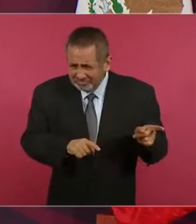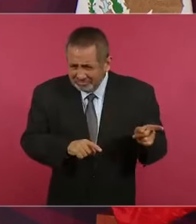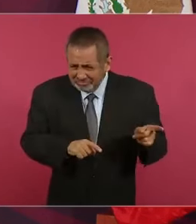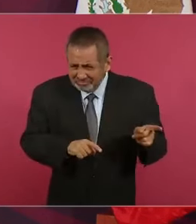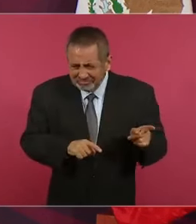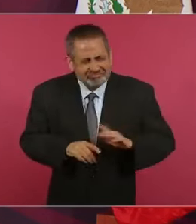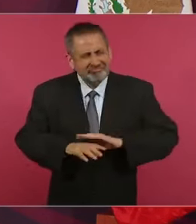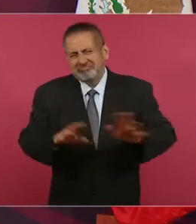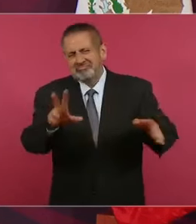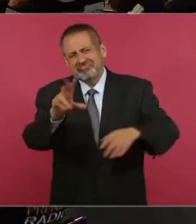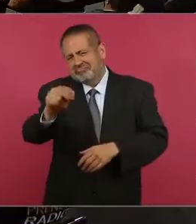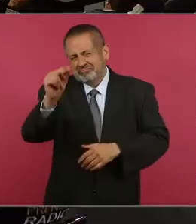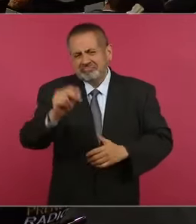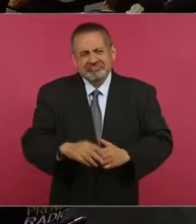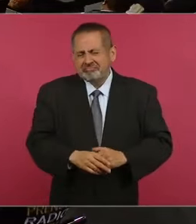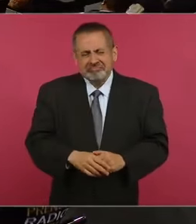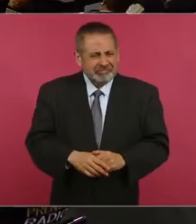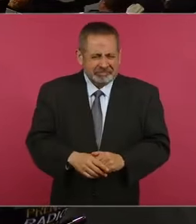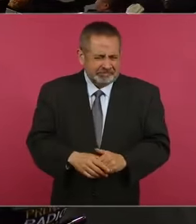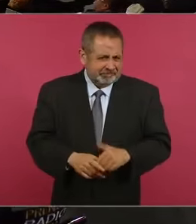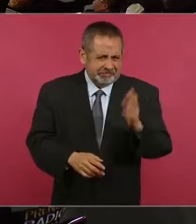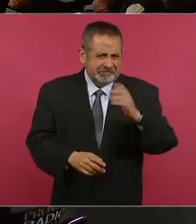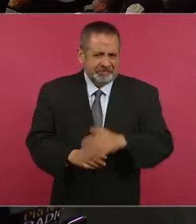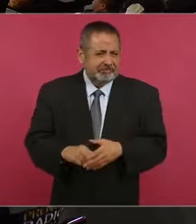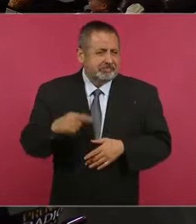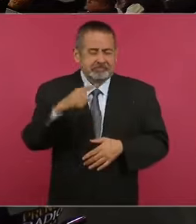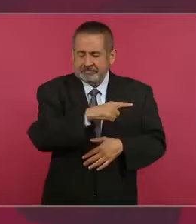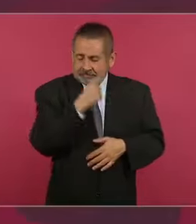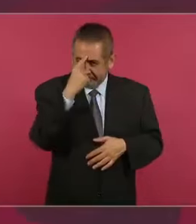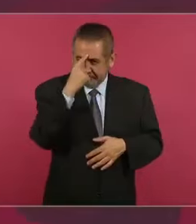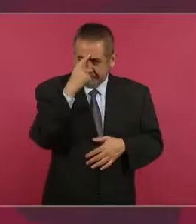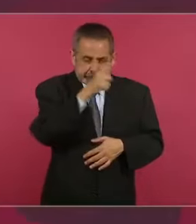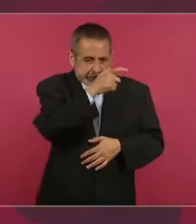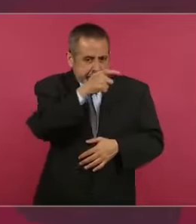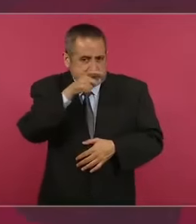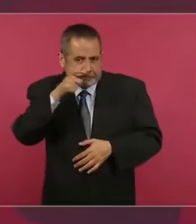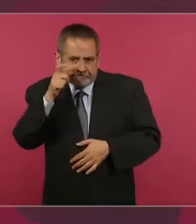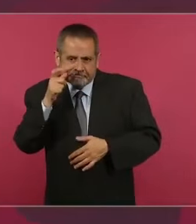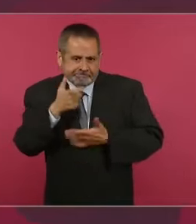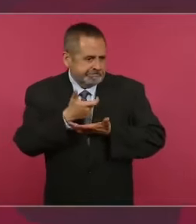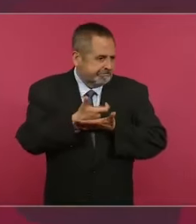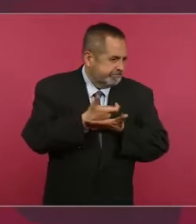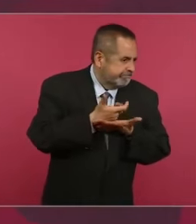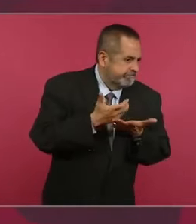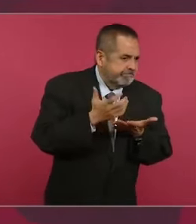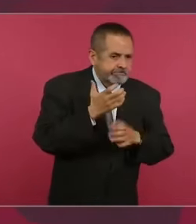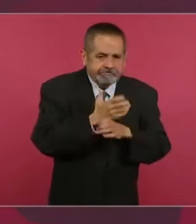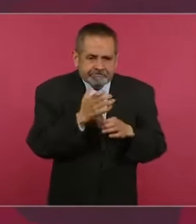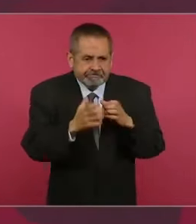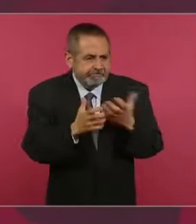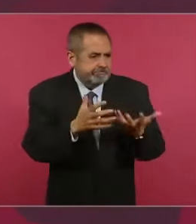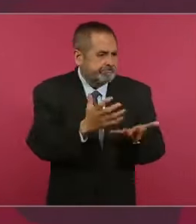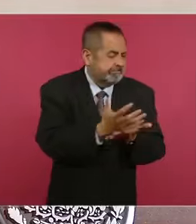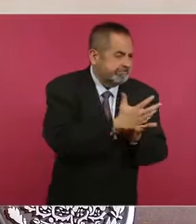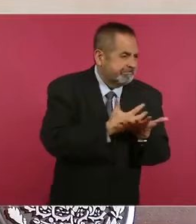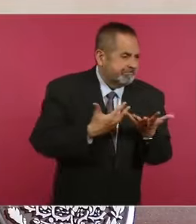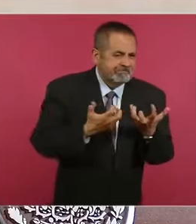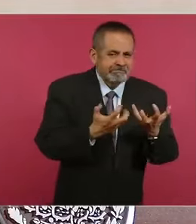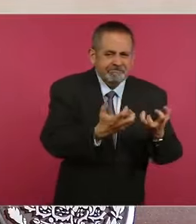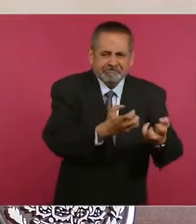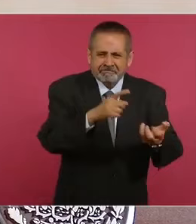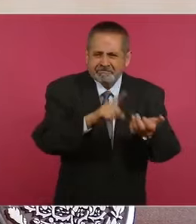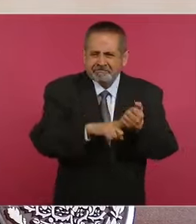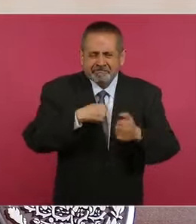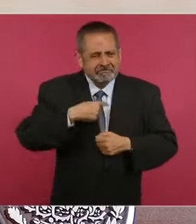No, ese lo que le importa es lo material, lo que le interesa es el